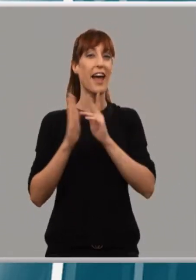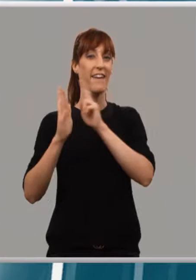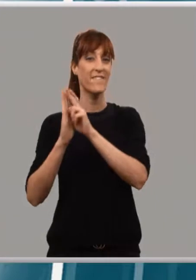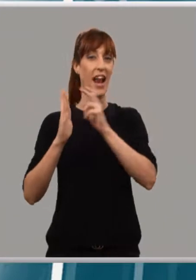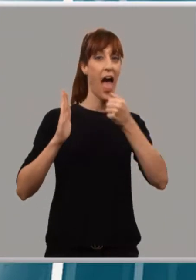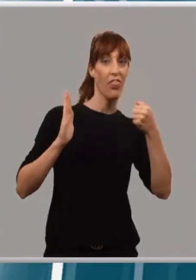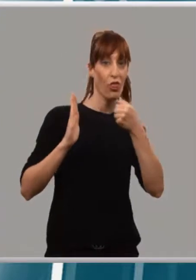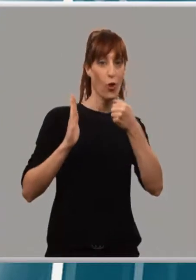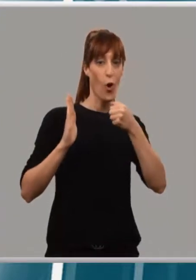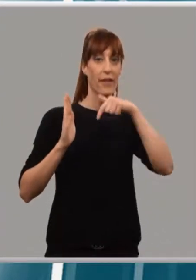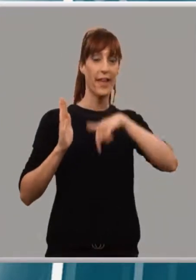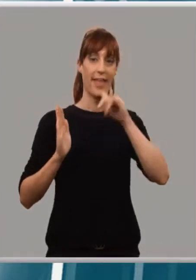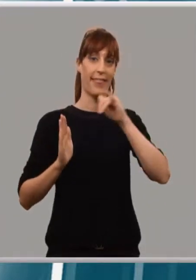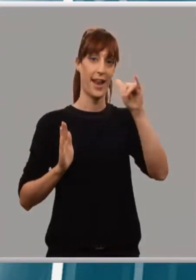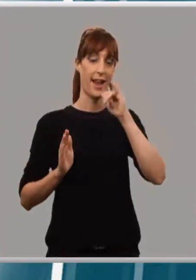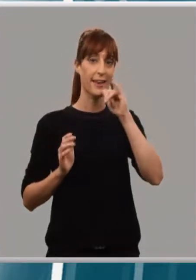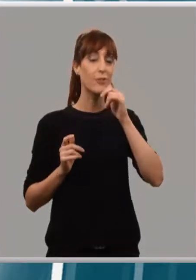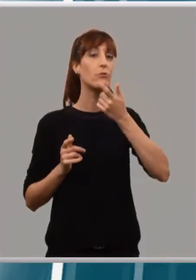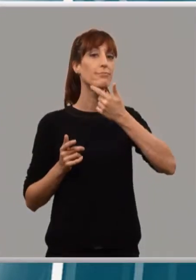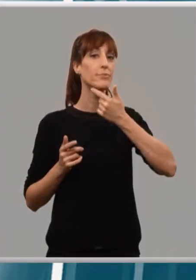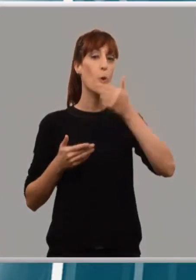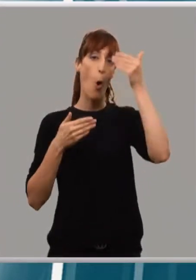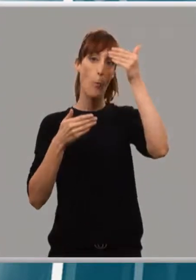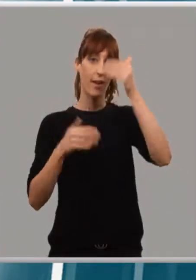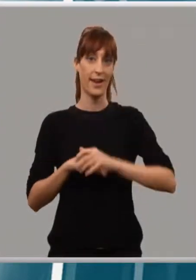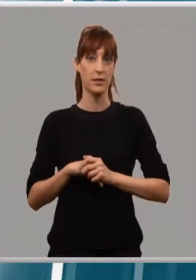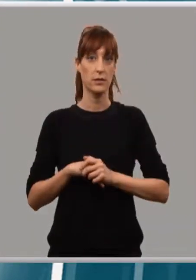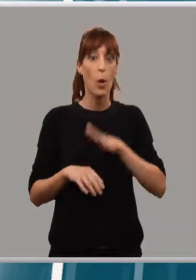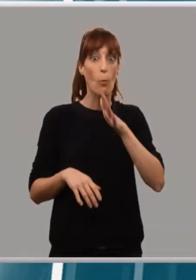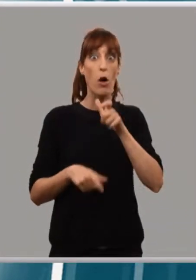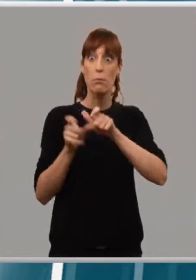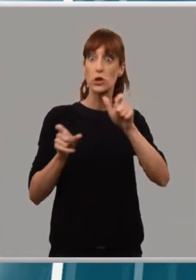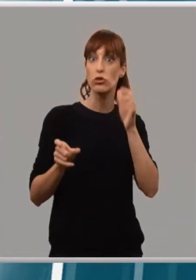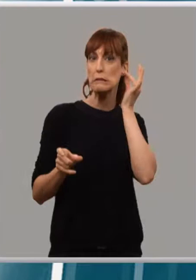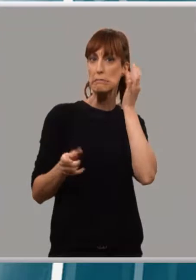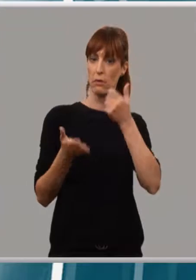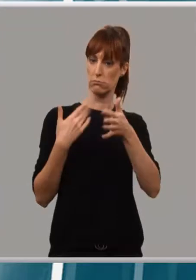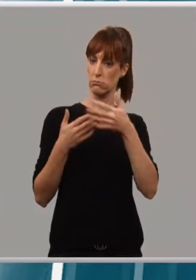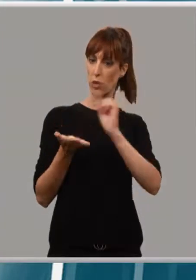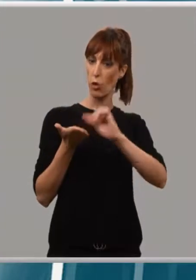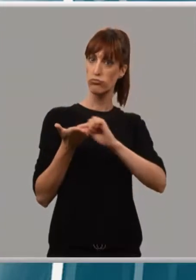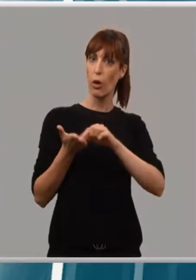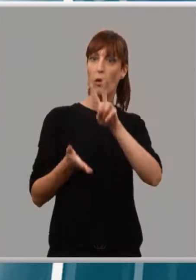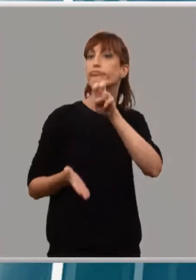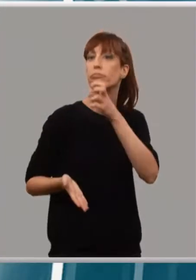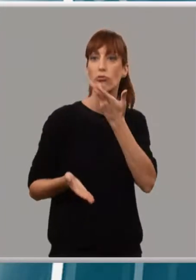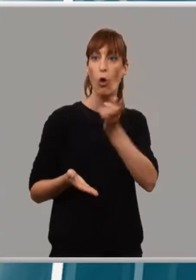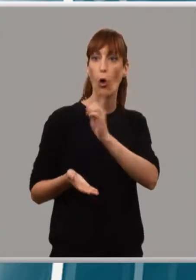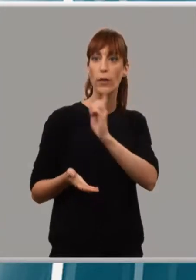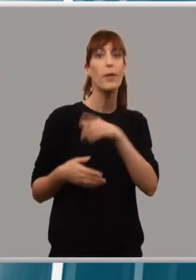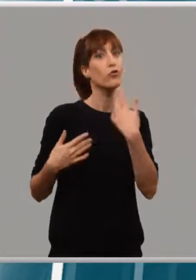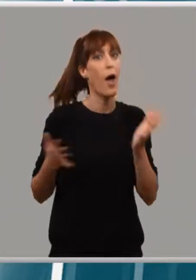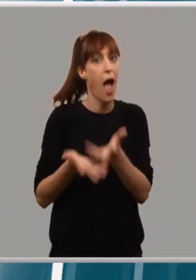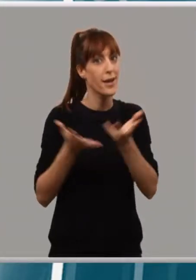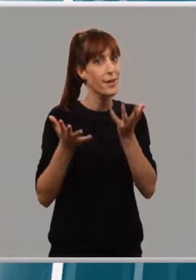Tenemos que aprovechar para descubrir mujeres escritoras nuevas que igual no conocíamos y animarnos a visibilizarlas, a leerlas y a